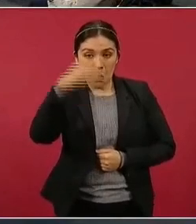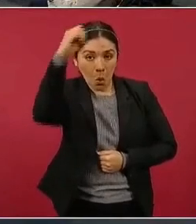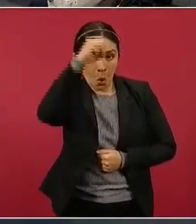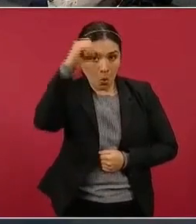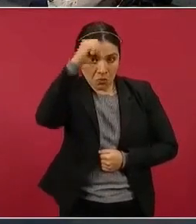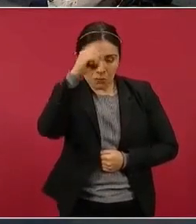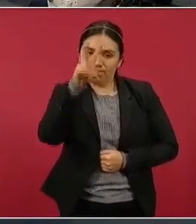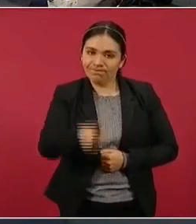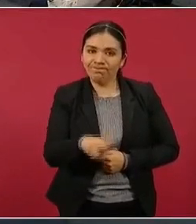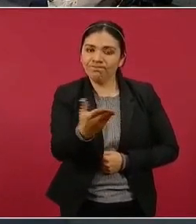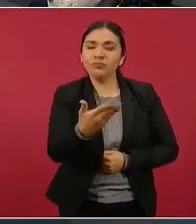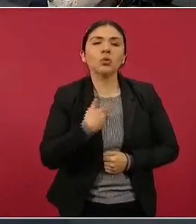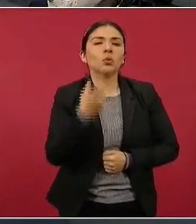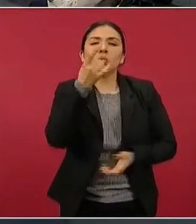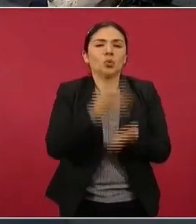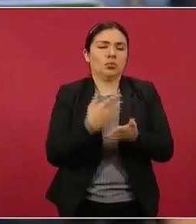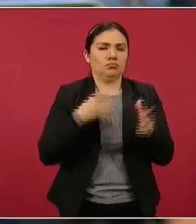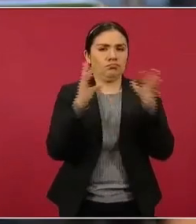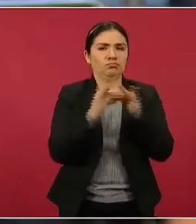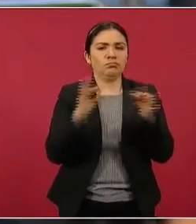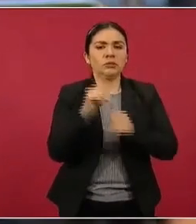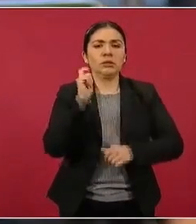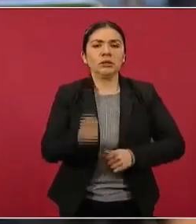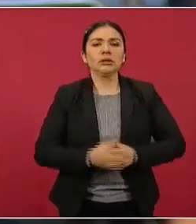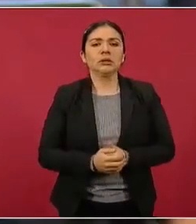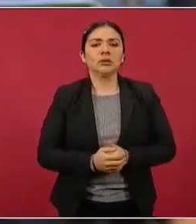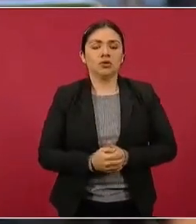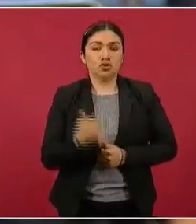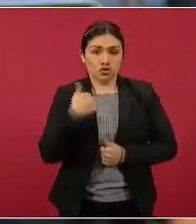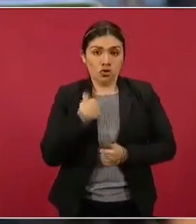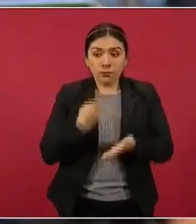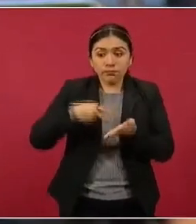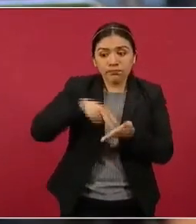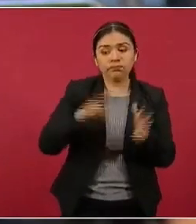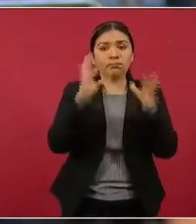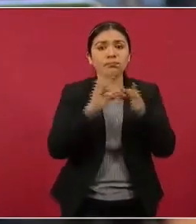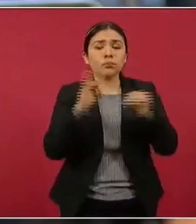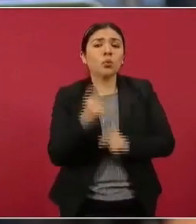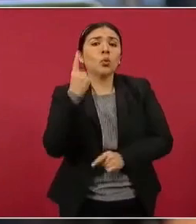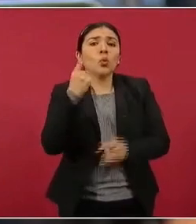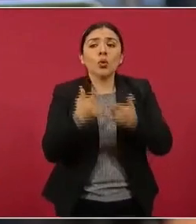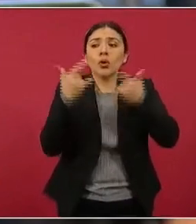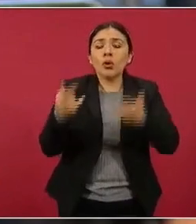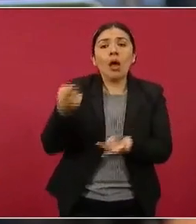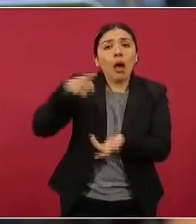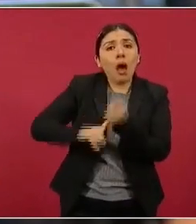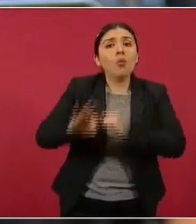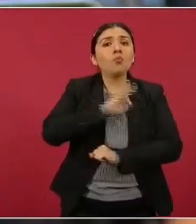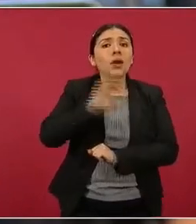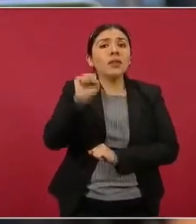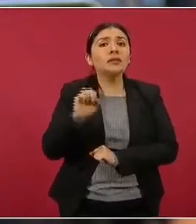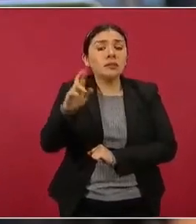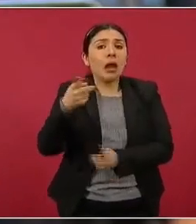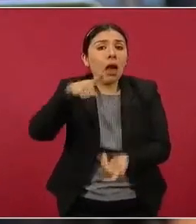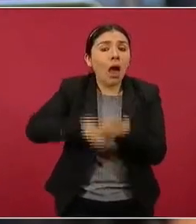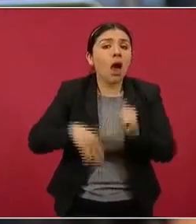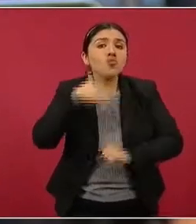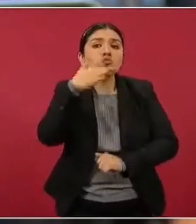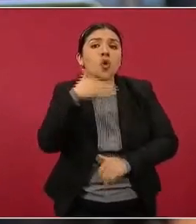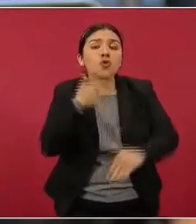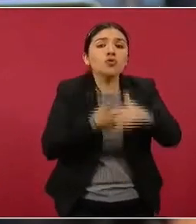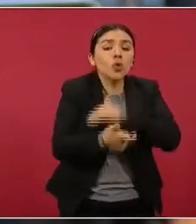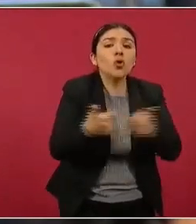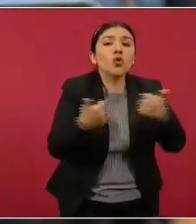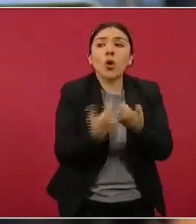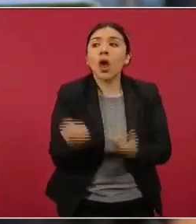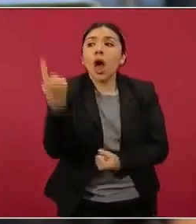Por supuesto, solamente dejar en claro que expongo un caso que puede involucrar un acto de corrupción por parte de